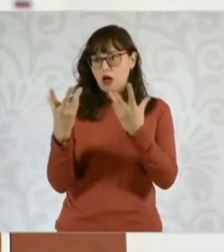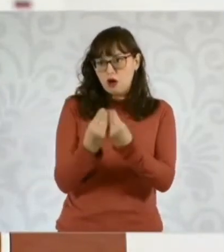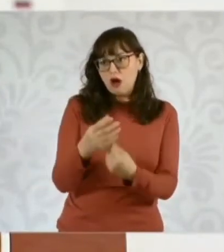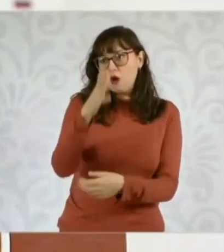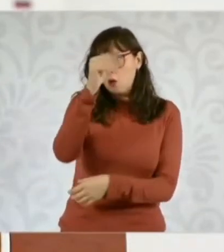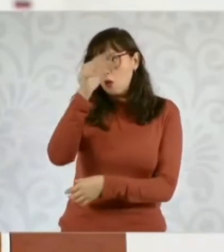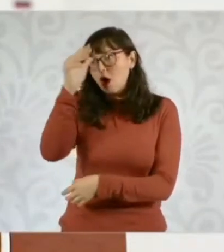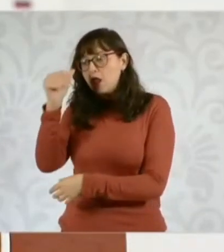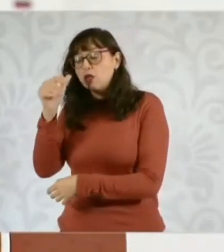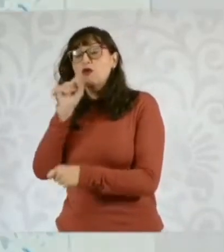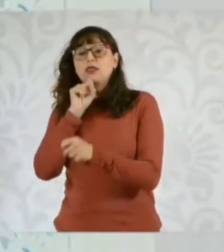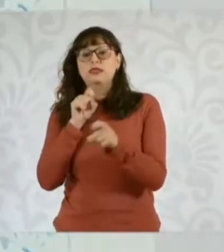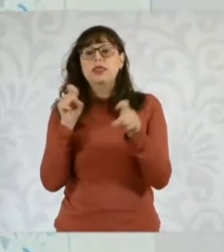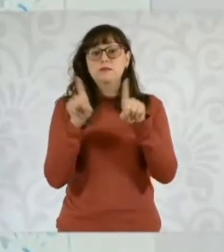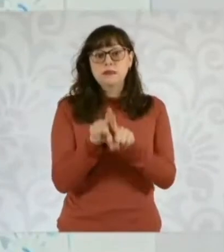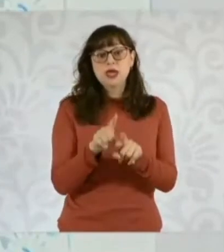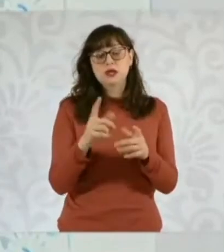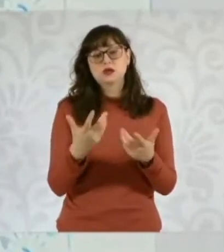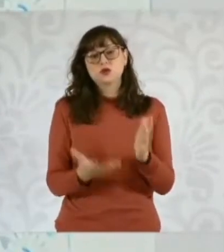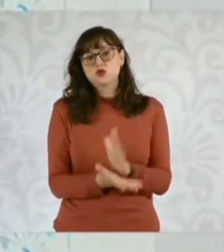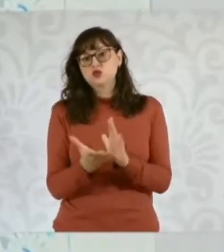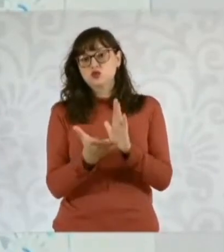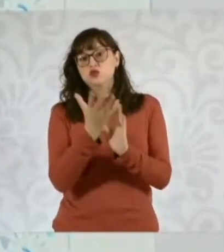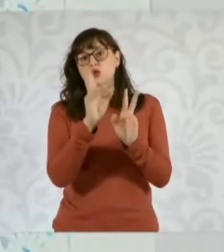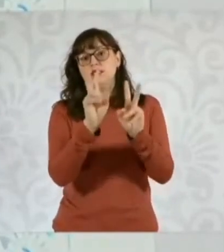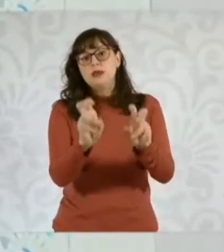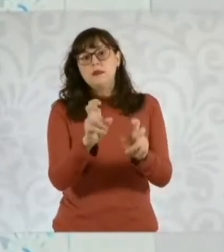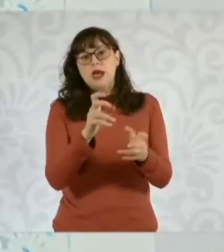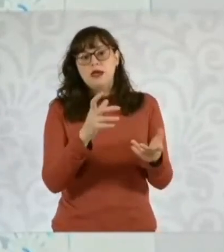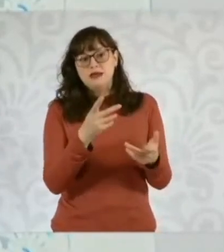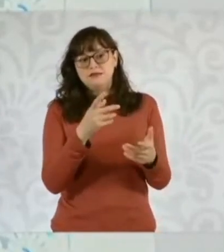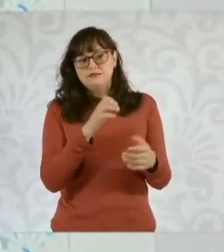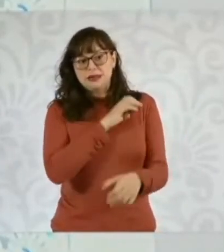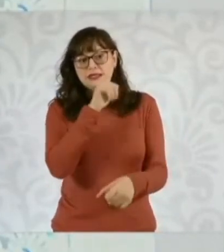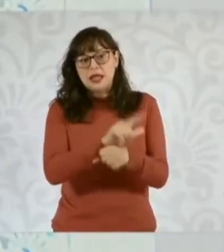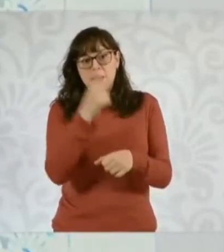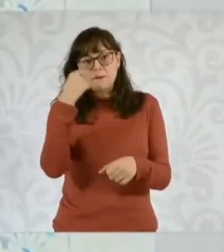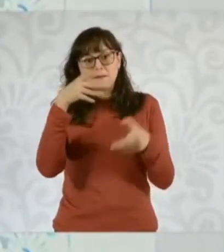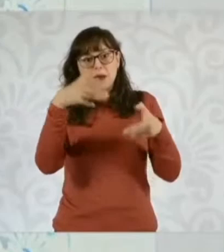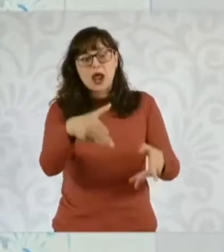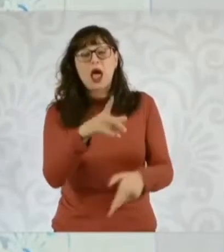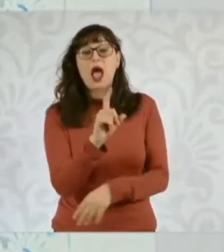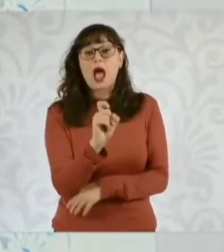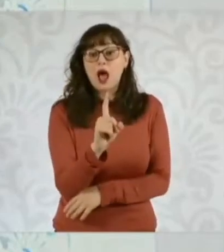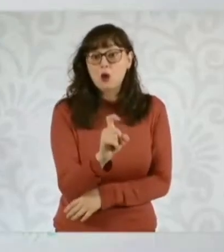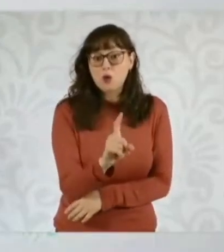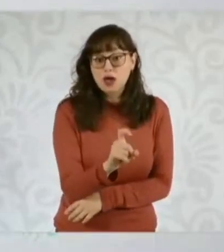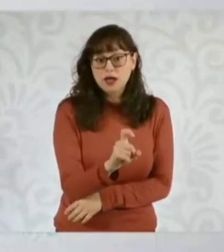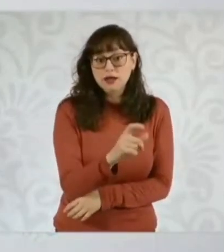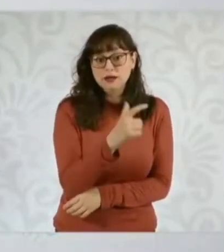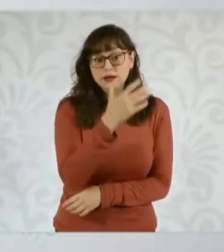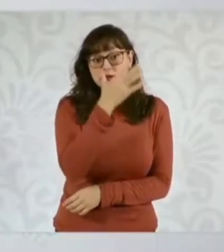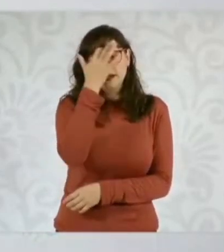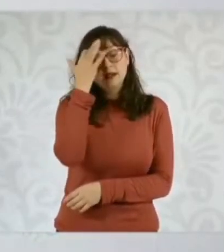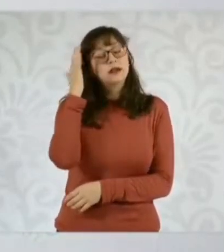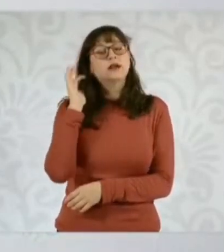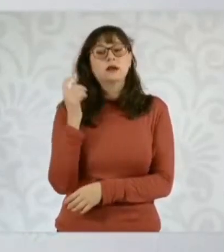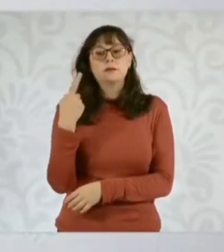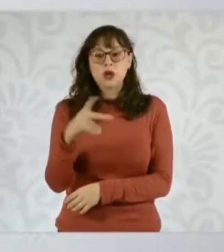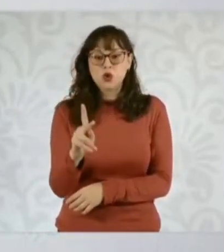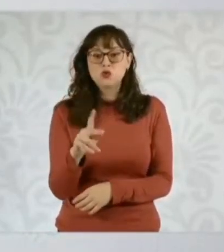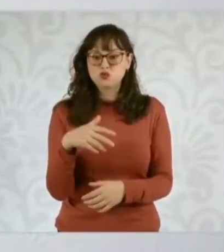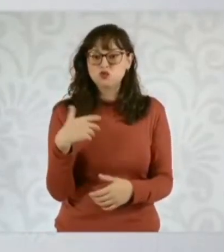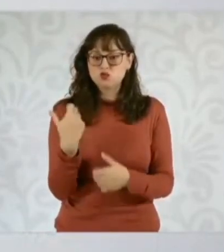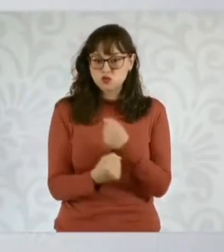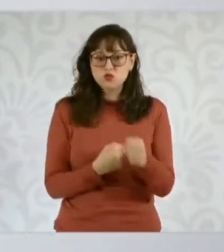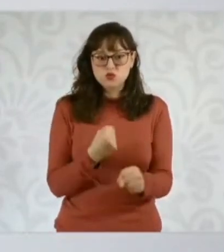obras estratégicas para agua. Pero en el 2025 hay una parte que son proyectos ejecutivos,